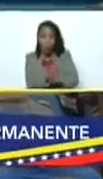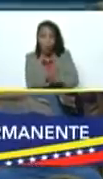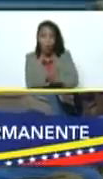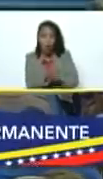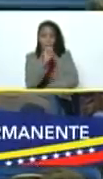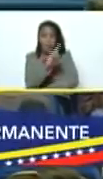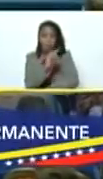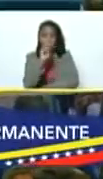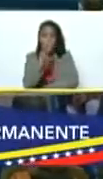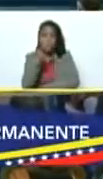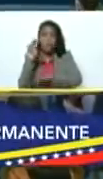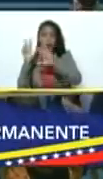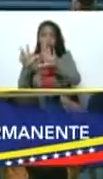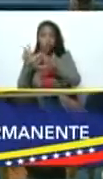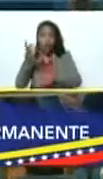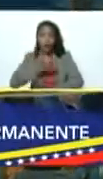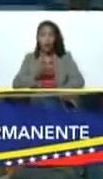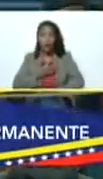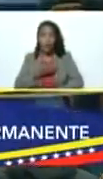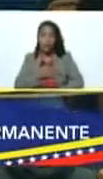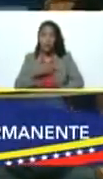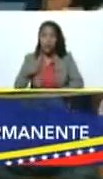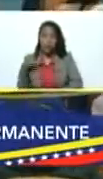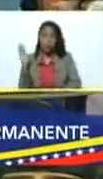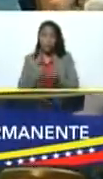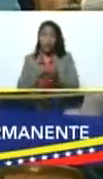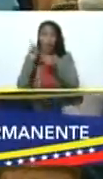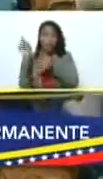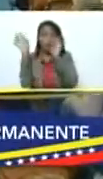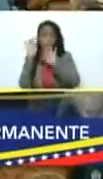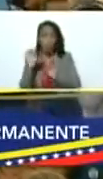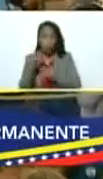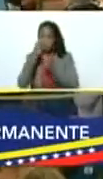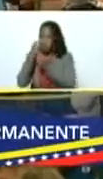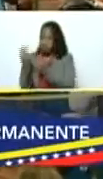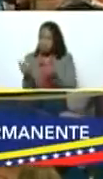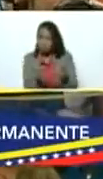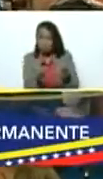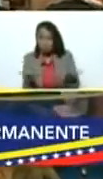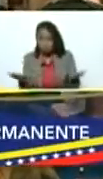la 128 alcaldía, quiere incorporarse a esos métodos, bienvenido,